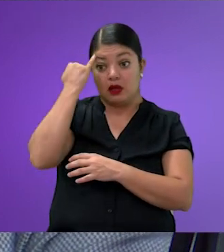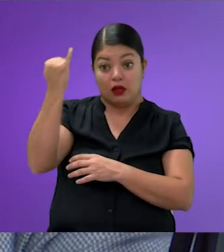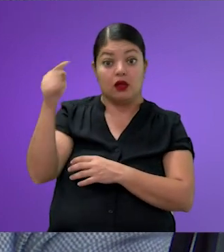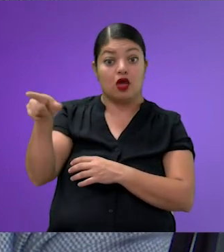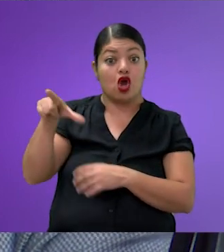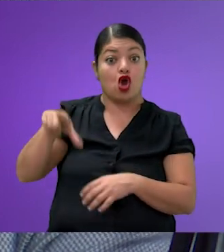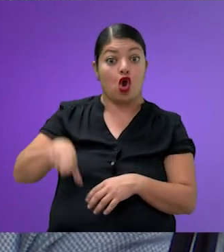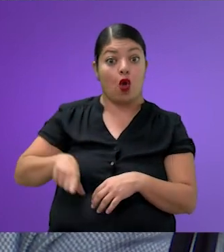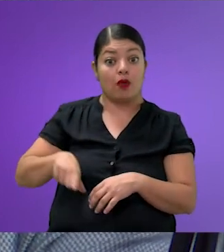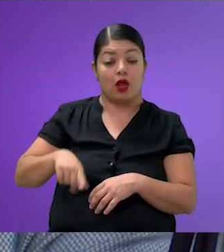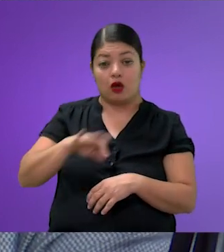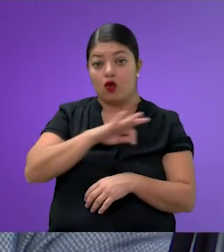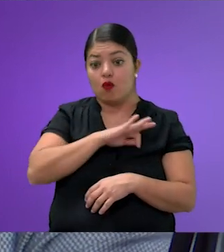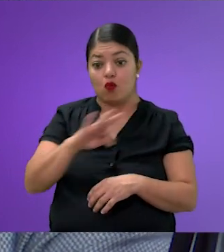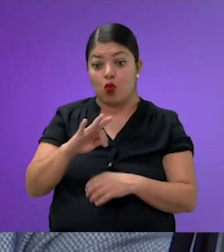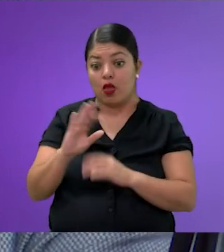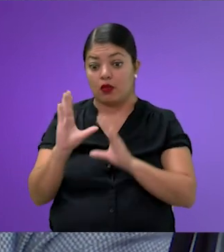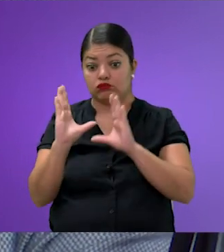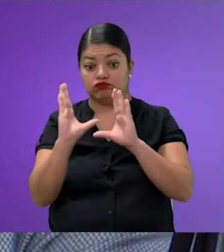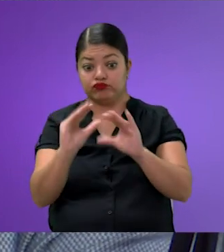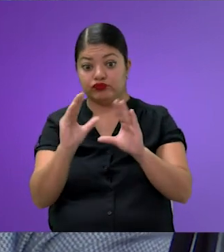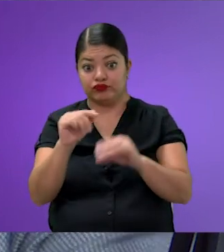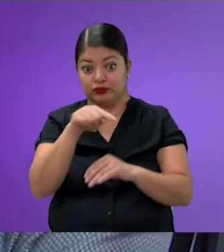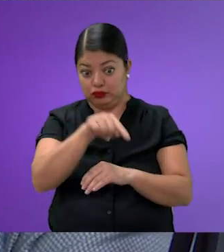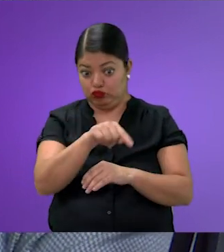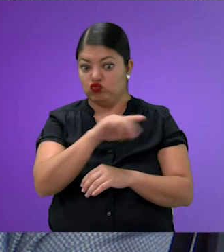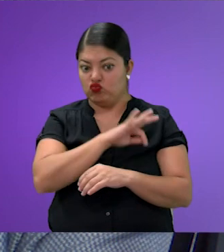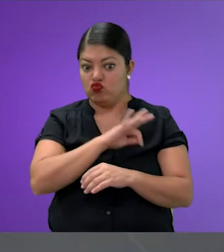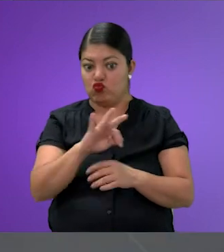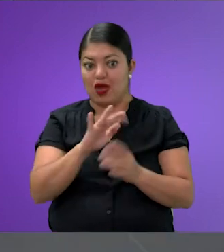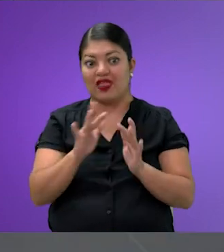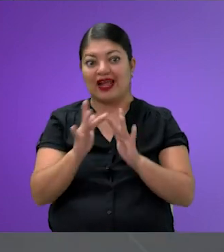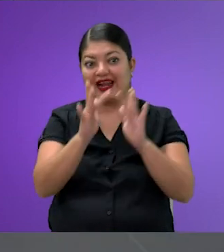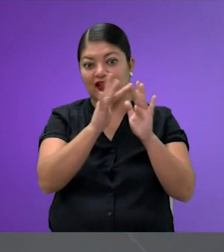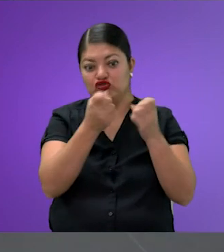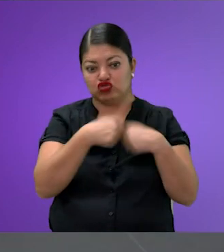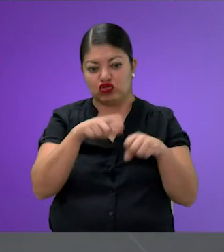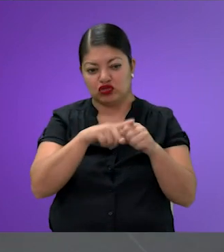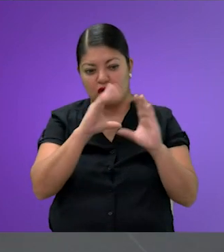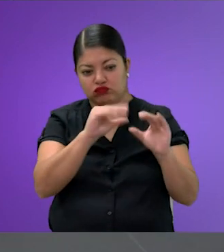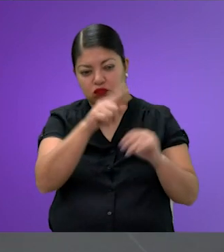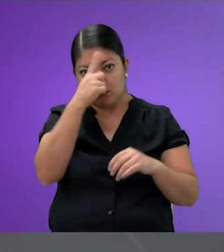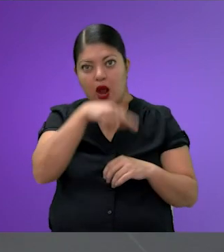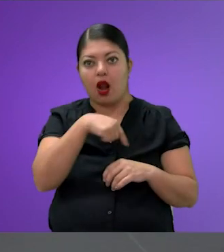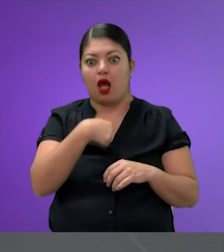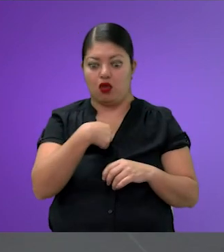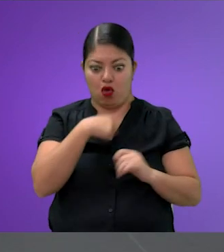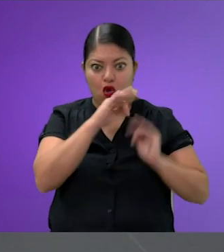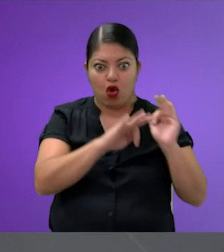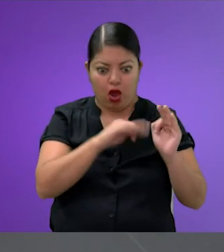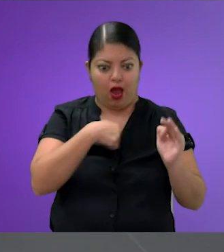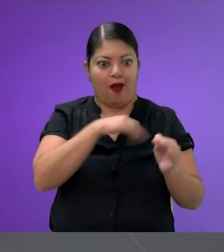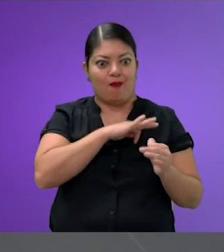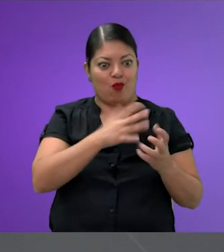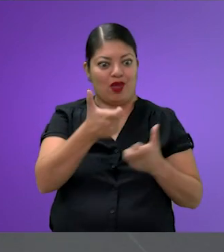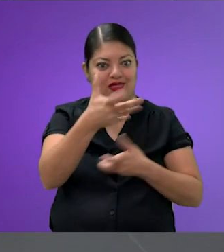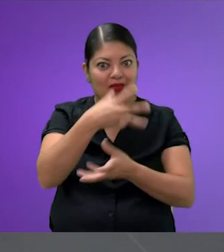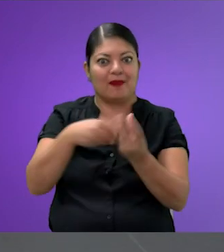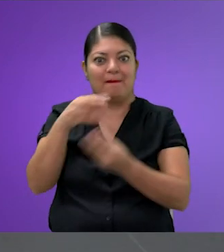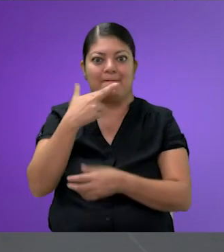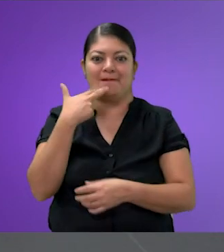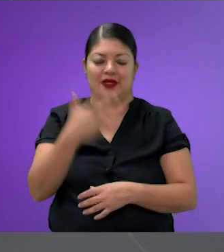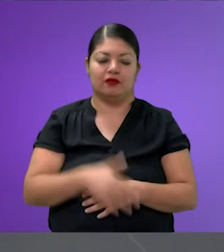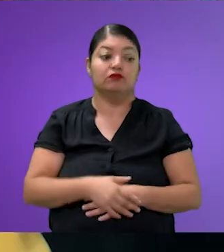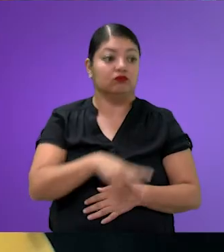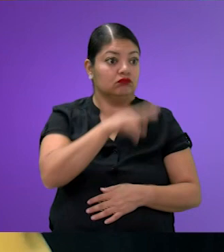enseñar al cuidador a generar dinero vía redes sociales? Sí, también como aumentó más las